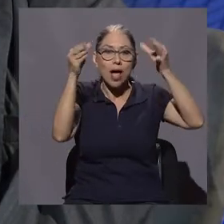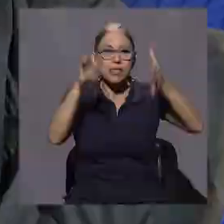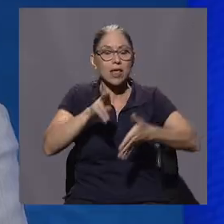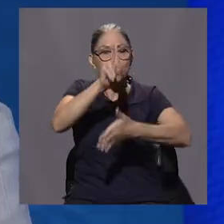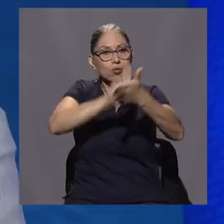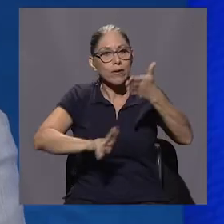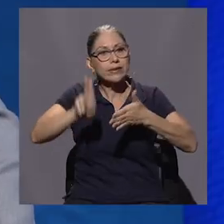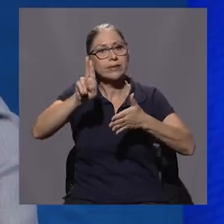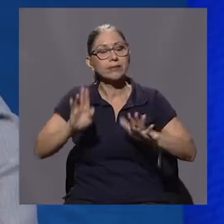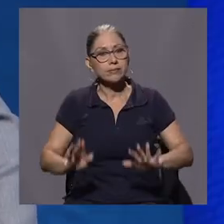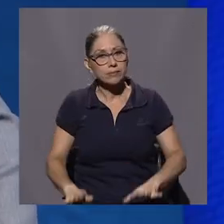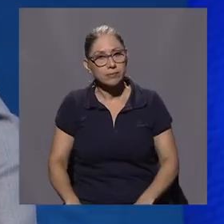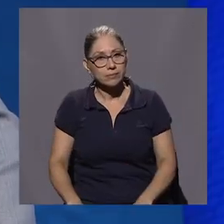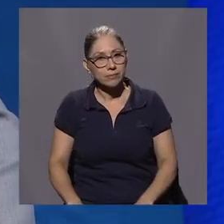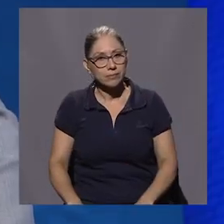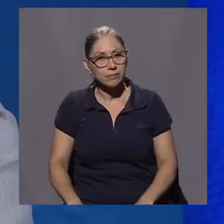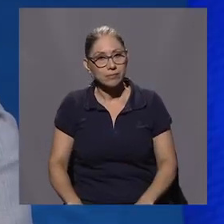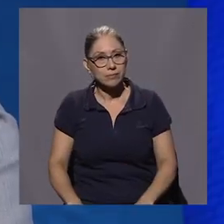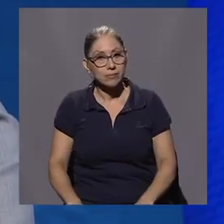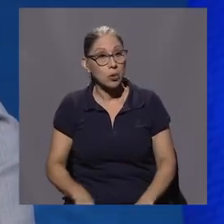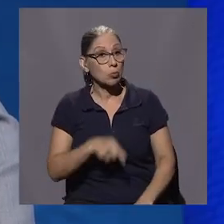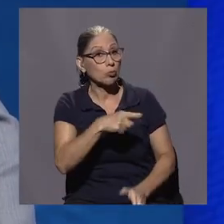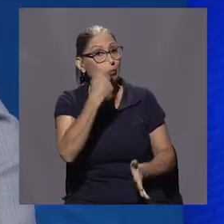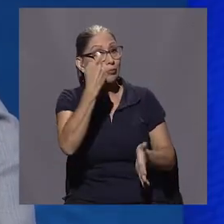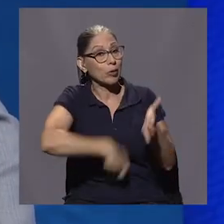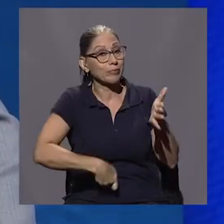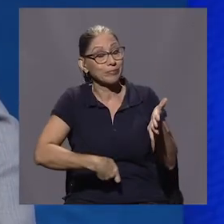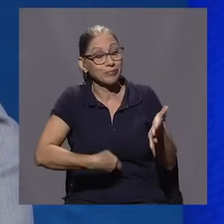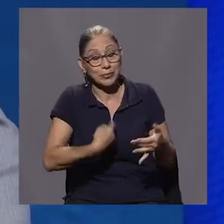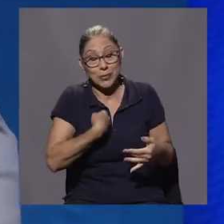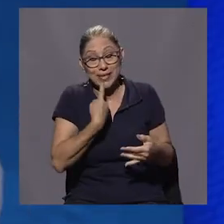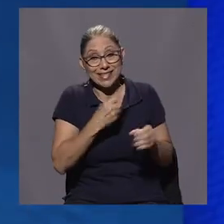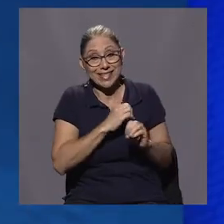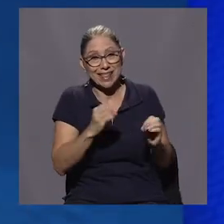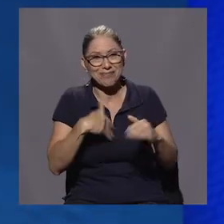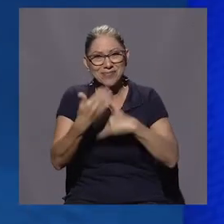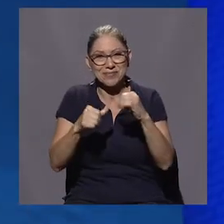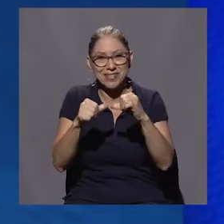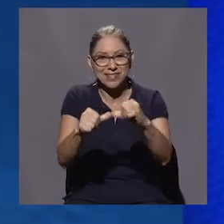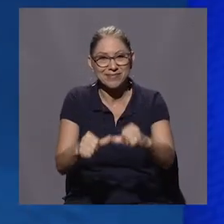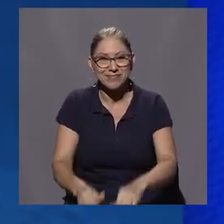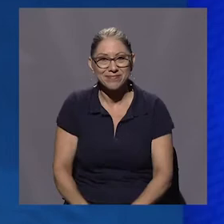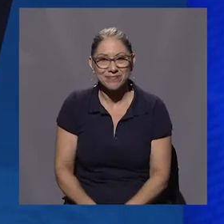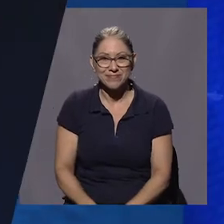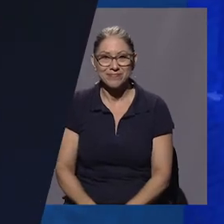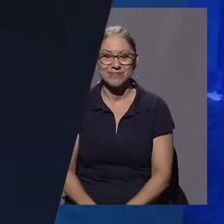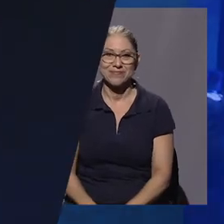Cerramos bloque. Don Oscar es contundente. No tengo nada que decir. Ya regresamos.